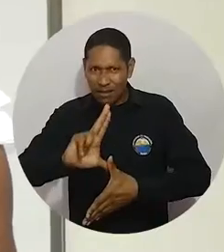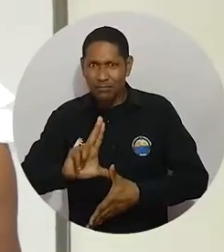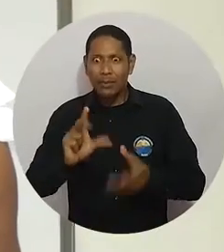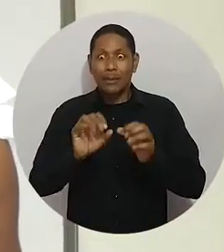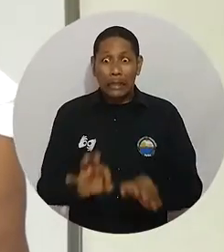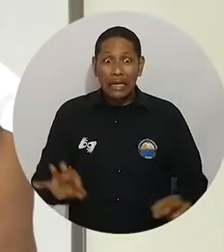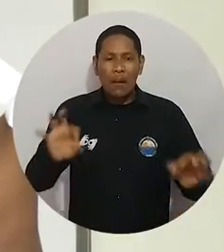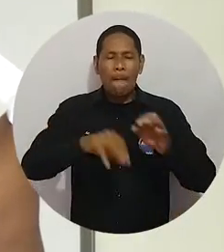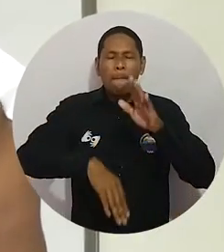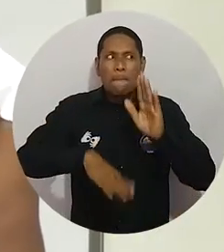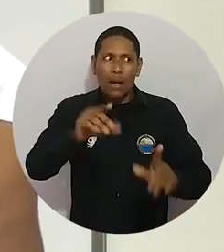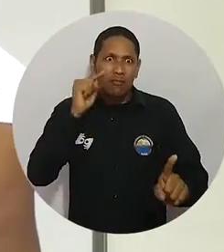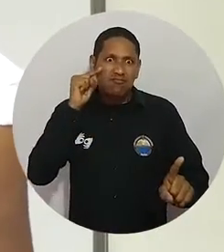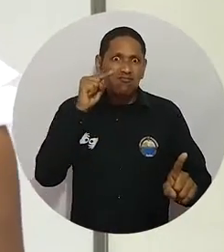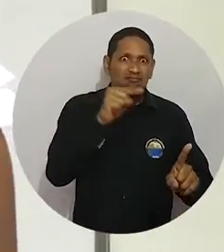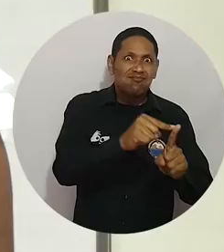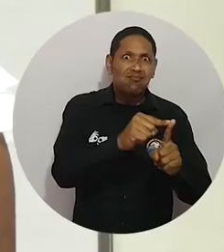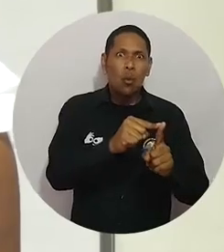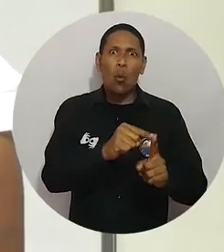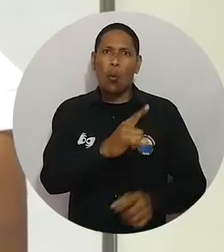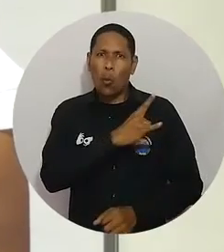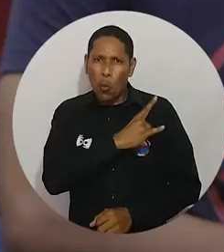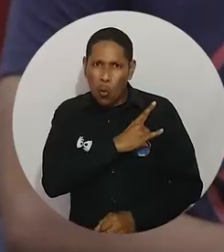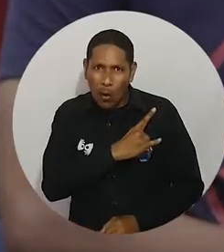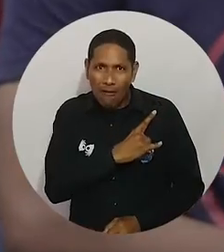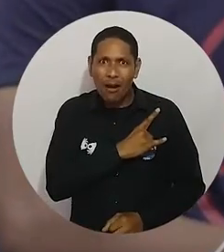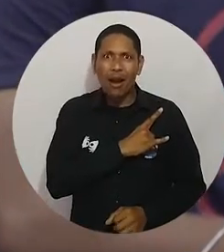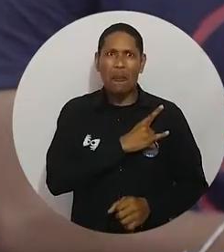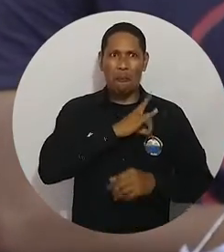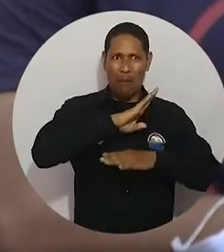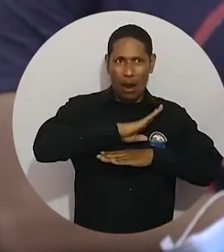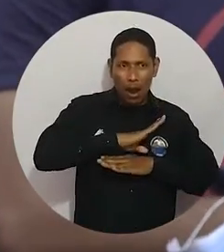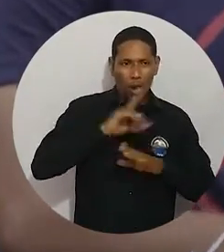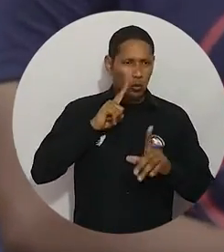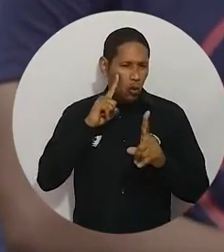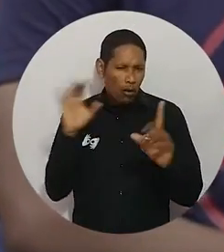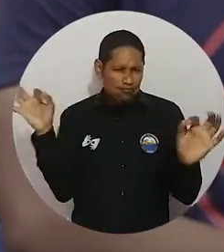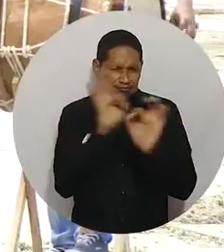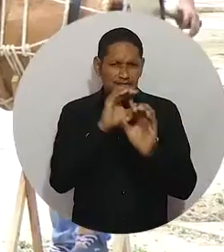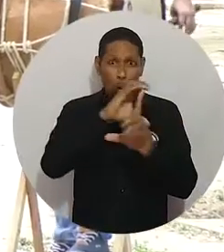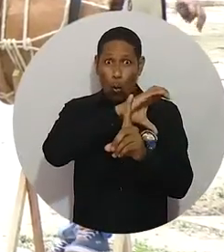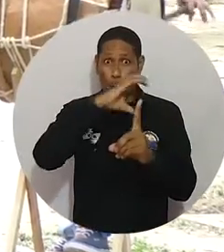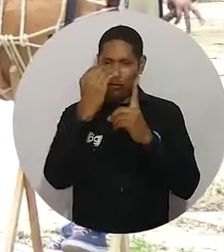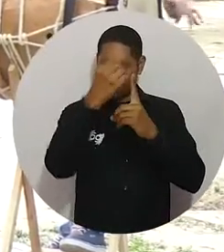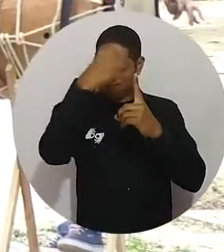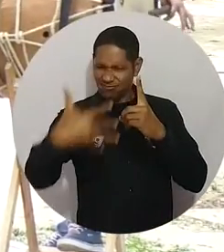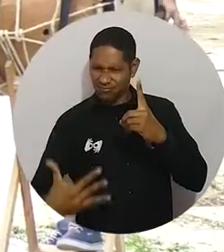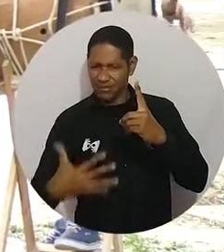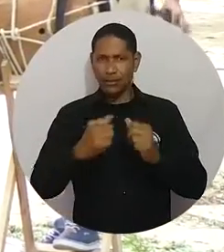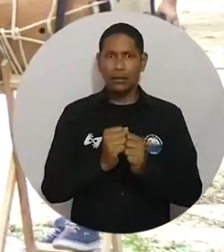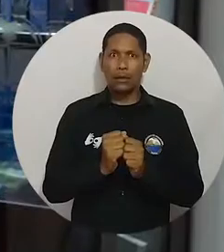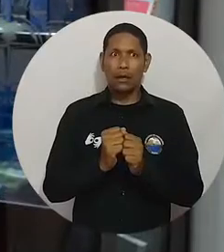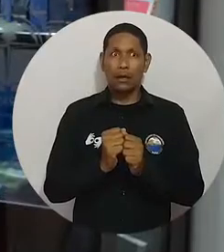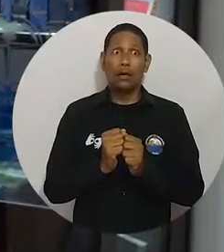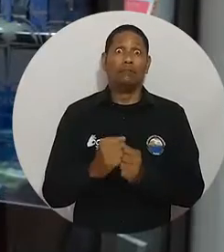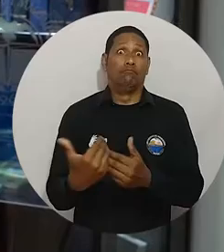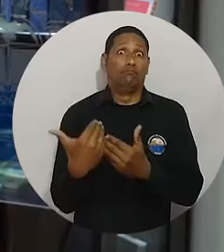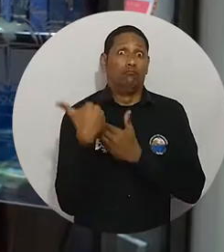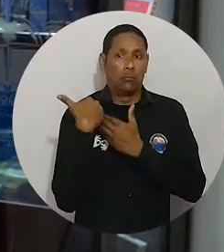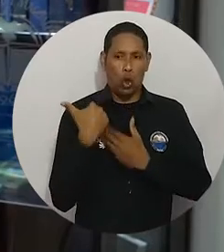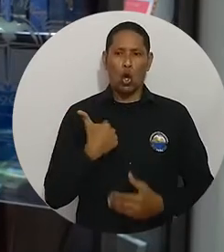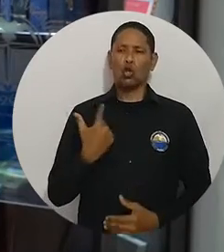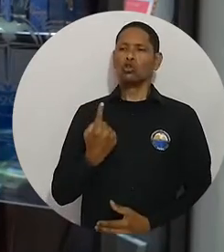de América Latina, incidiendo en las instituciones de educación superior, básica y media, desde una perspectiva intercultural. La